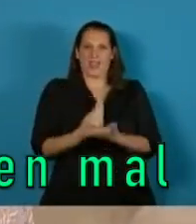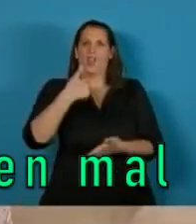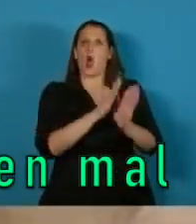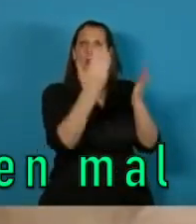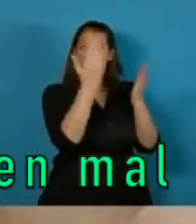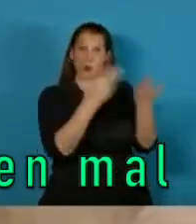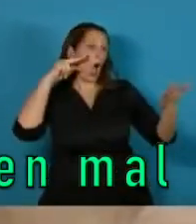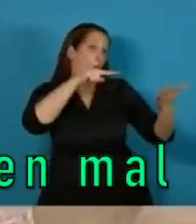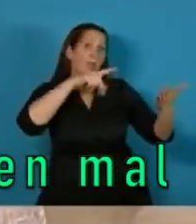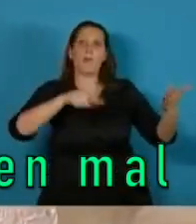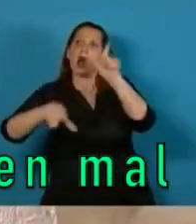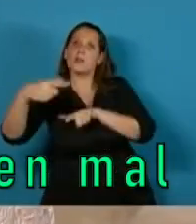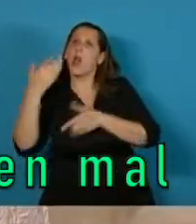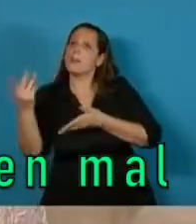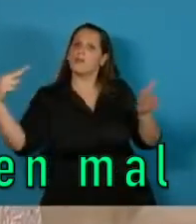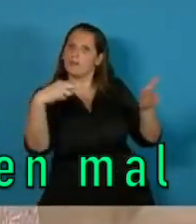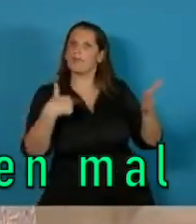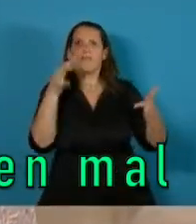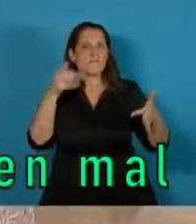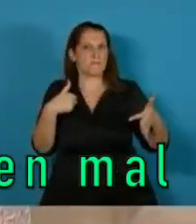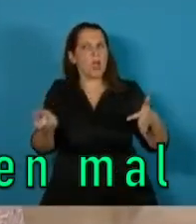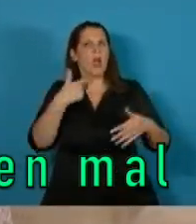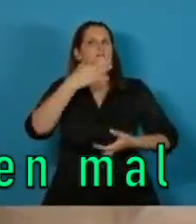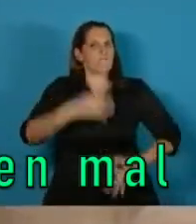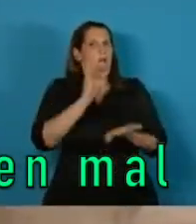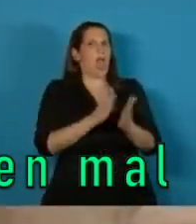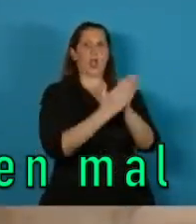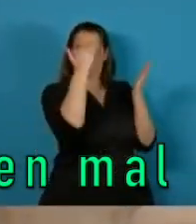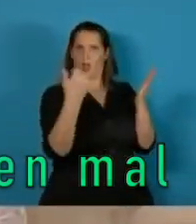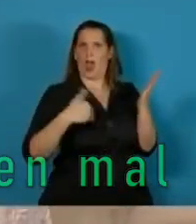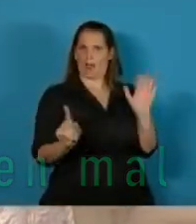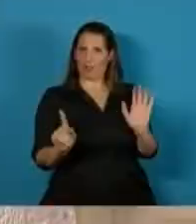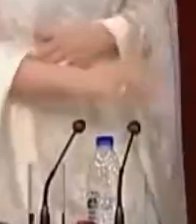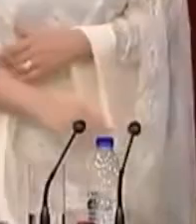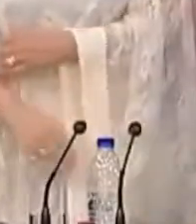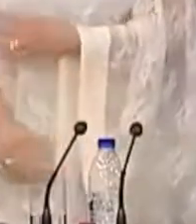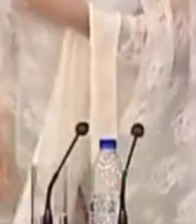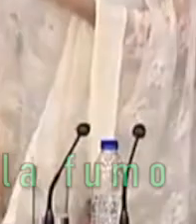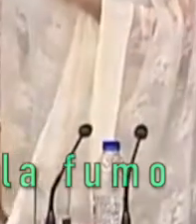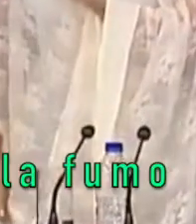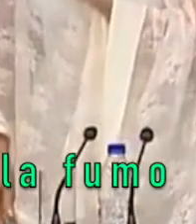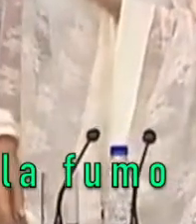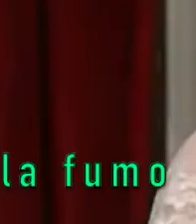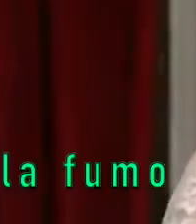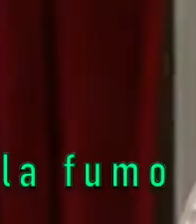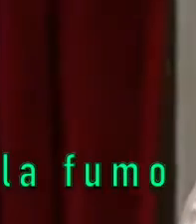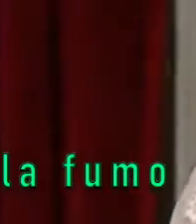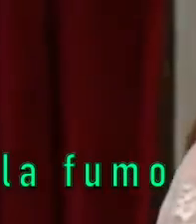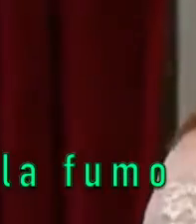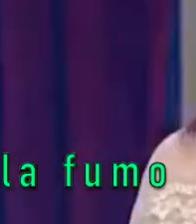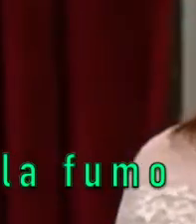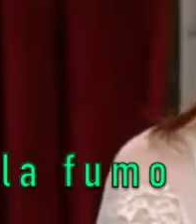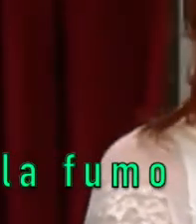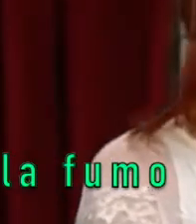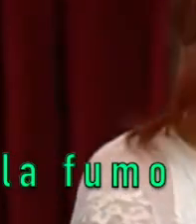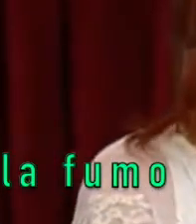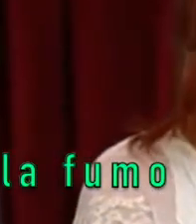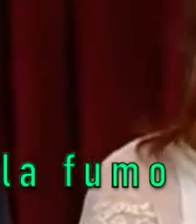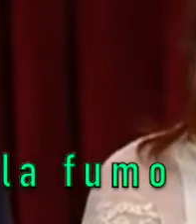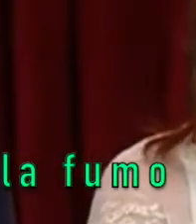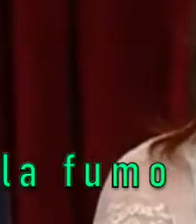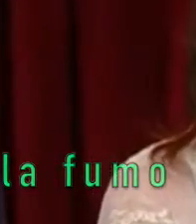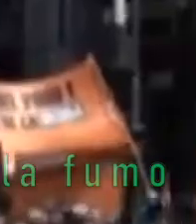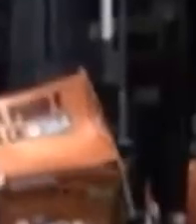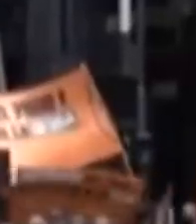Estos funcionarios todo lo hacen mal Ya la oposición en el Congreso no la